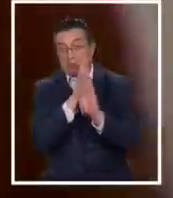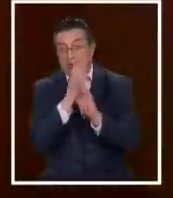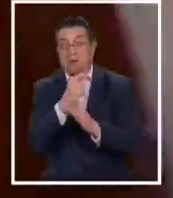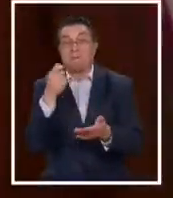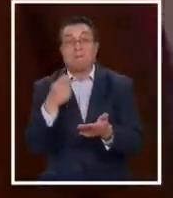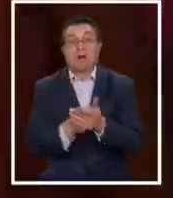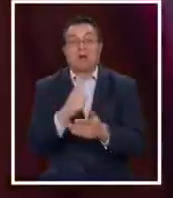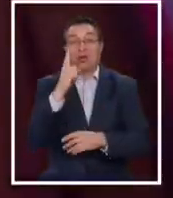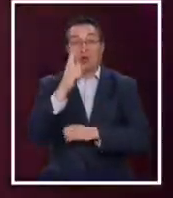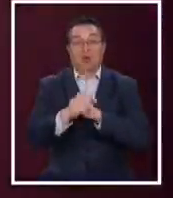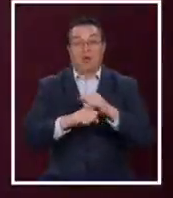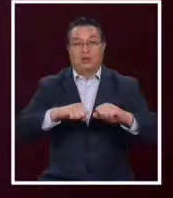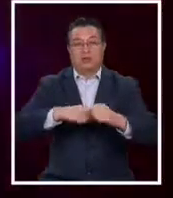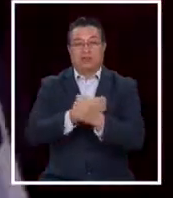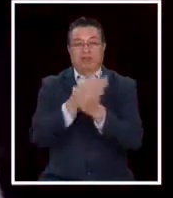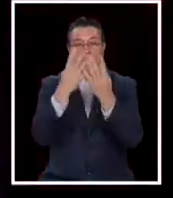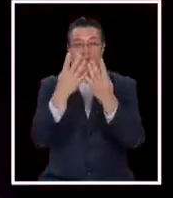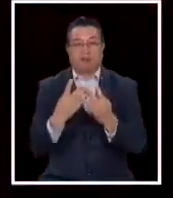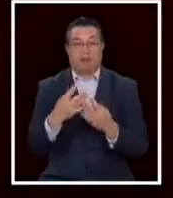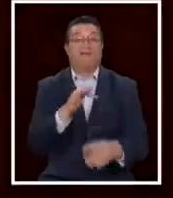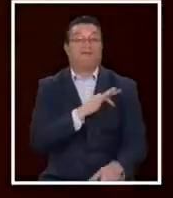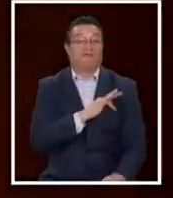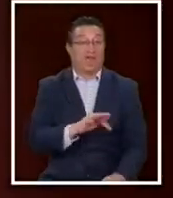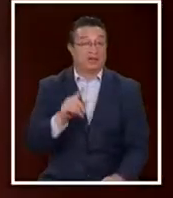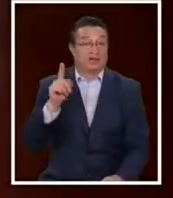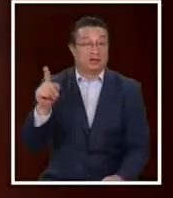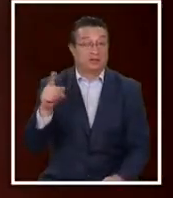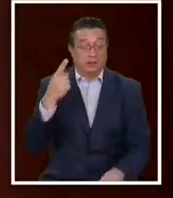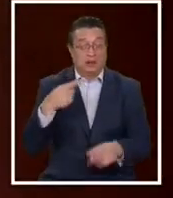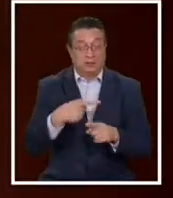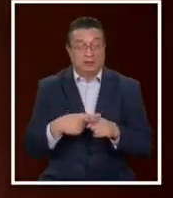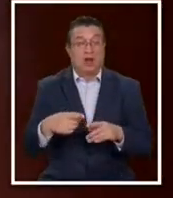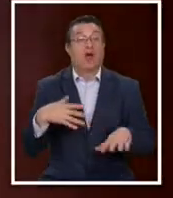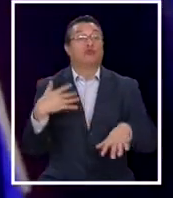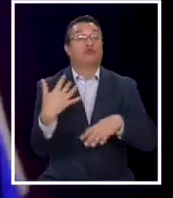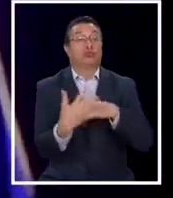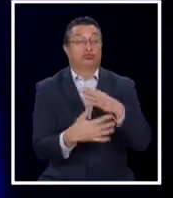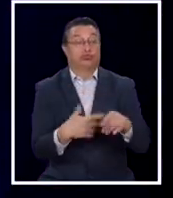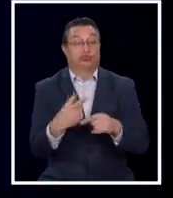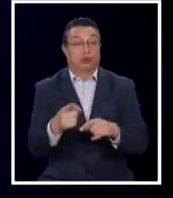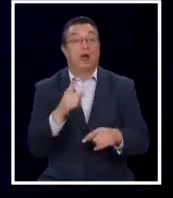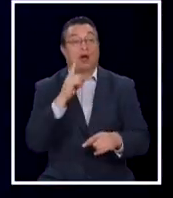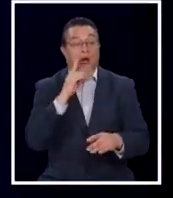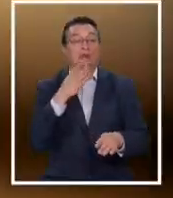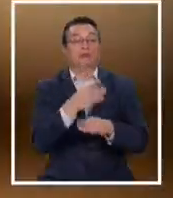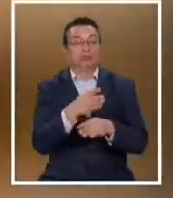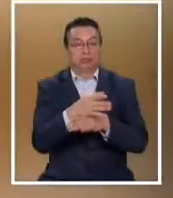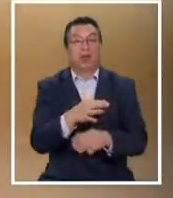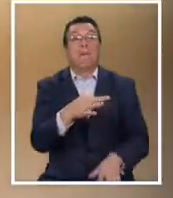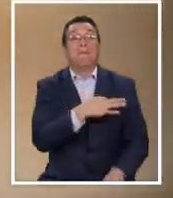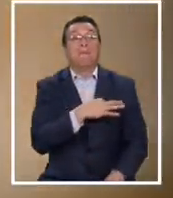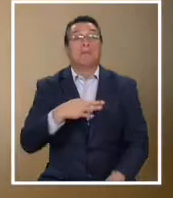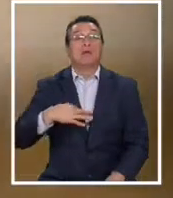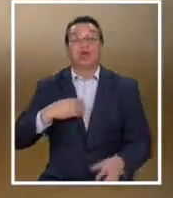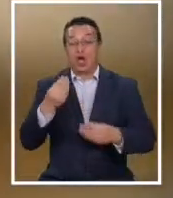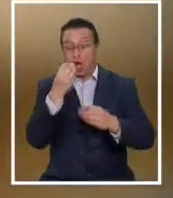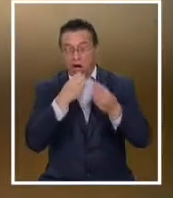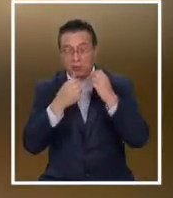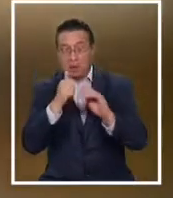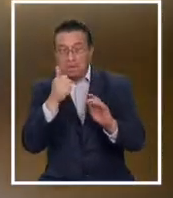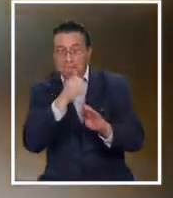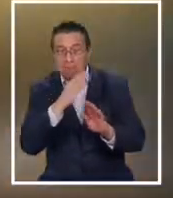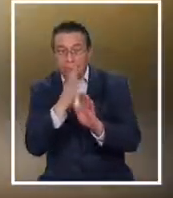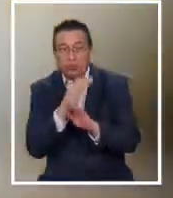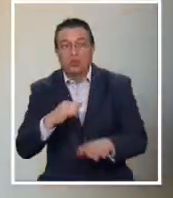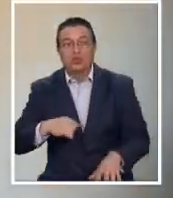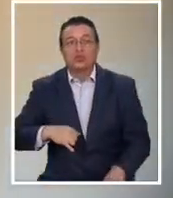pagan hasta con un año de cárcel, como es el caso de Francia, en donde esa semana estalló un escándalo por la supuesta asistencia de ministros a cenas y fiestas clandestinas